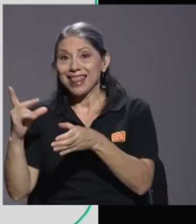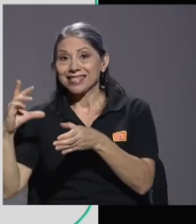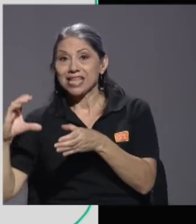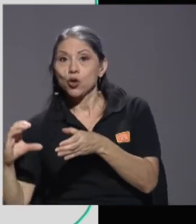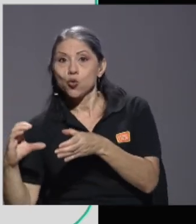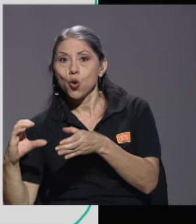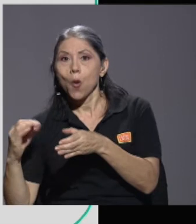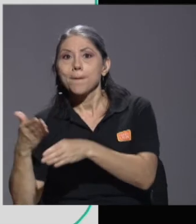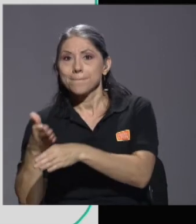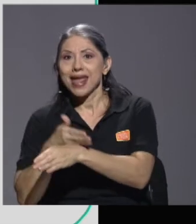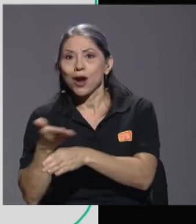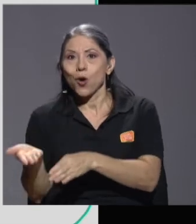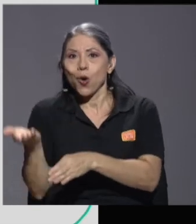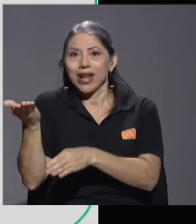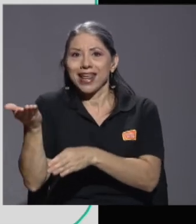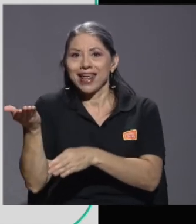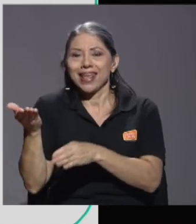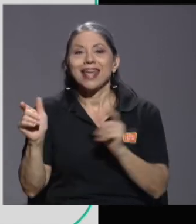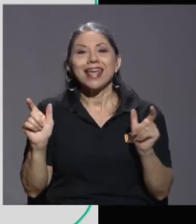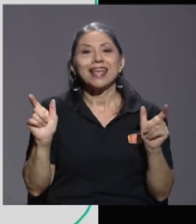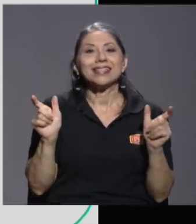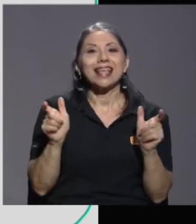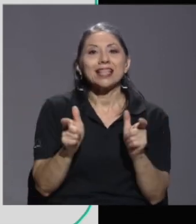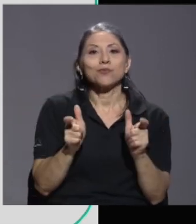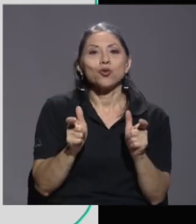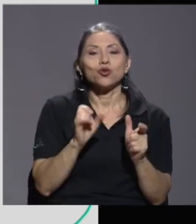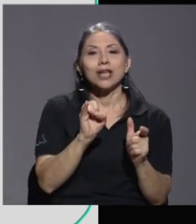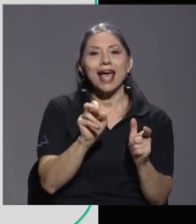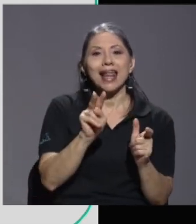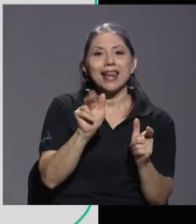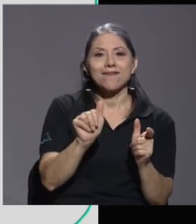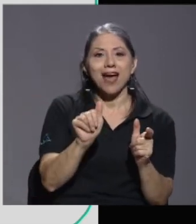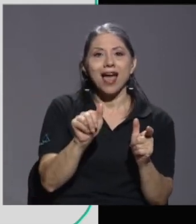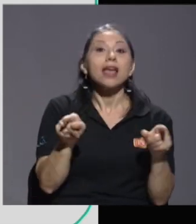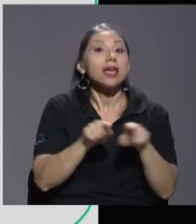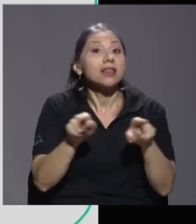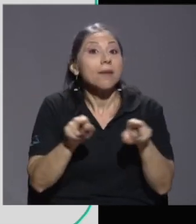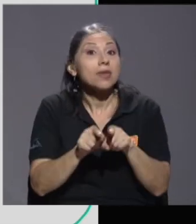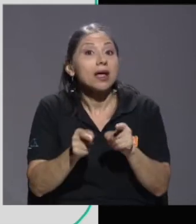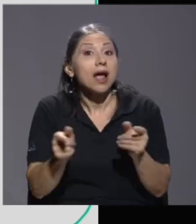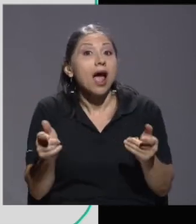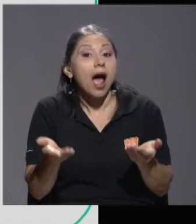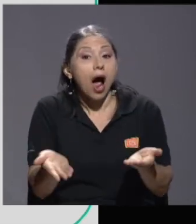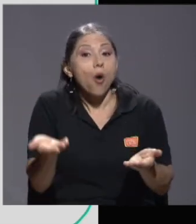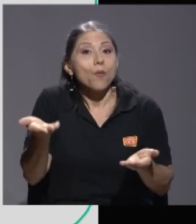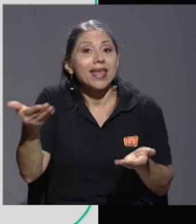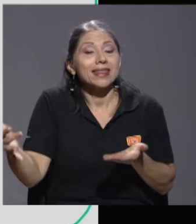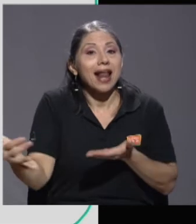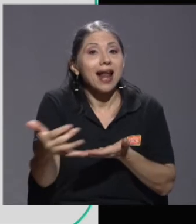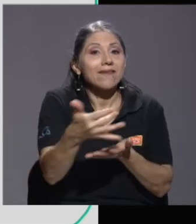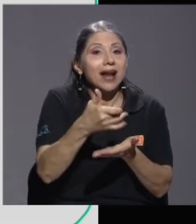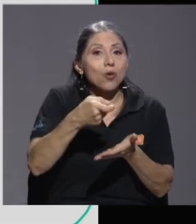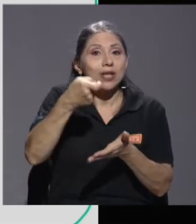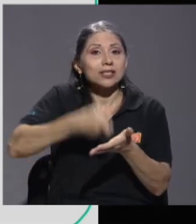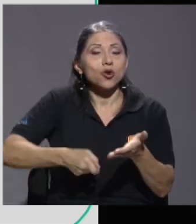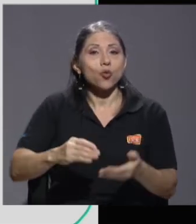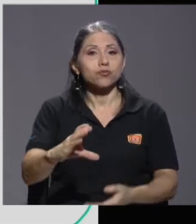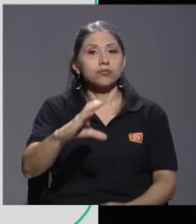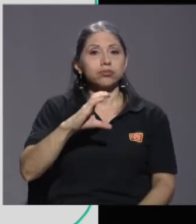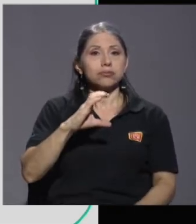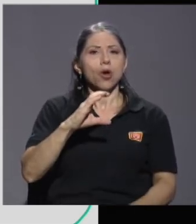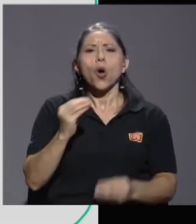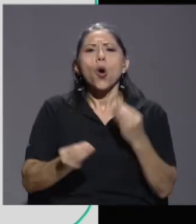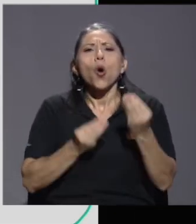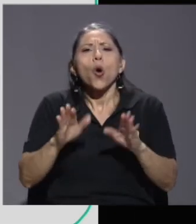y se disminuye el impuesto al valor agregado y además aumente la recaudación. ¿Pero cómo logramos esto? Se logra de la siguiente